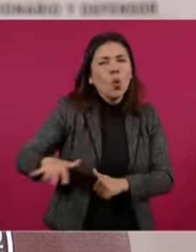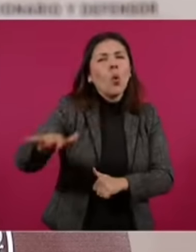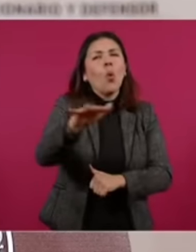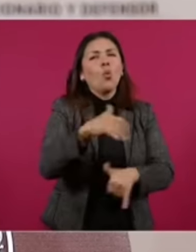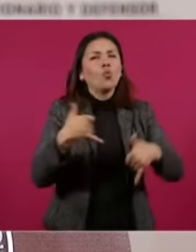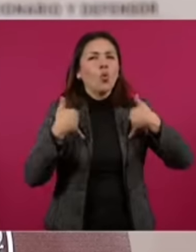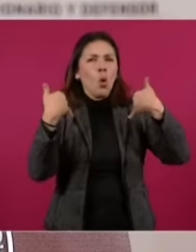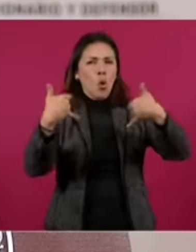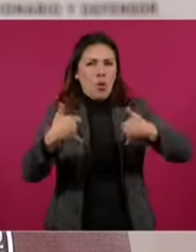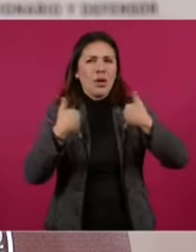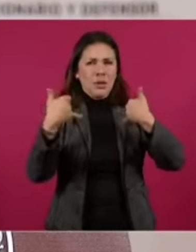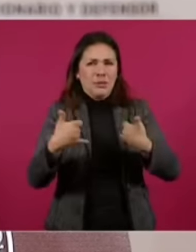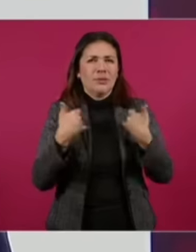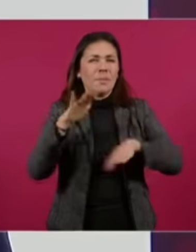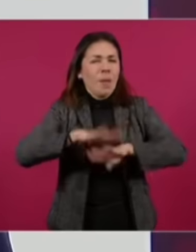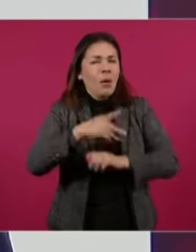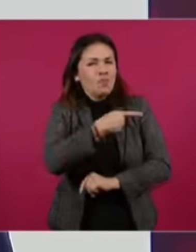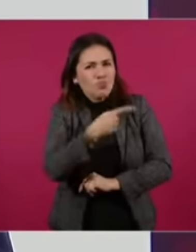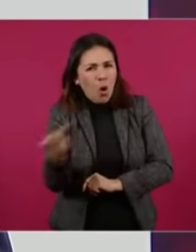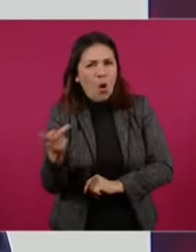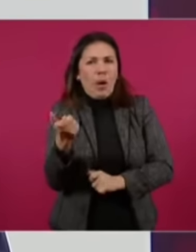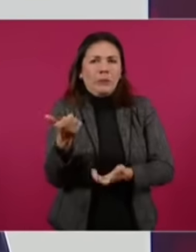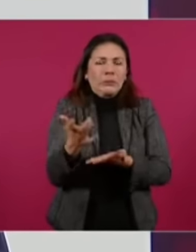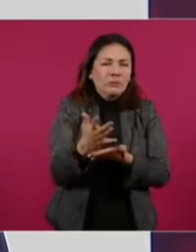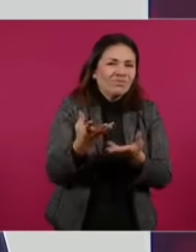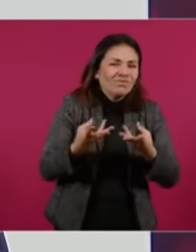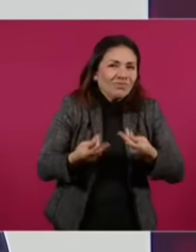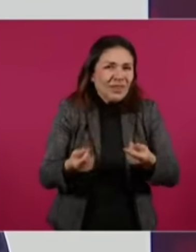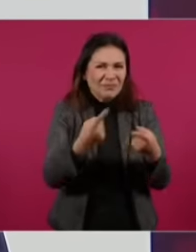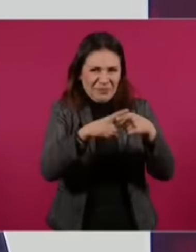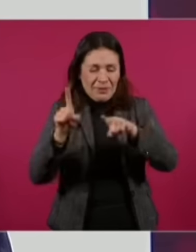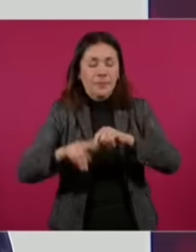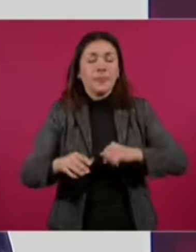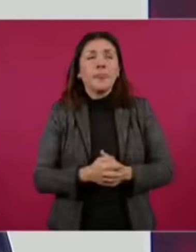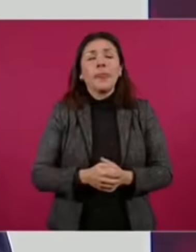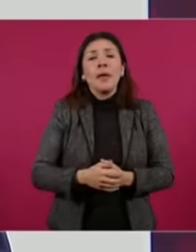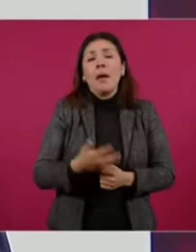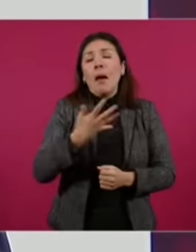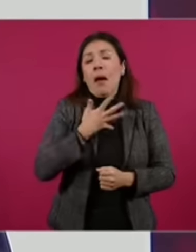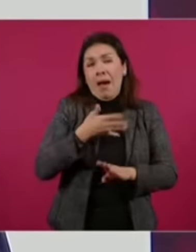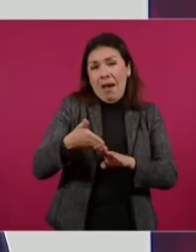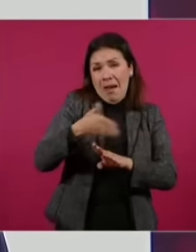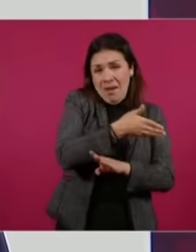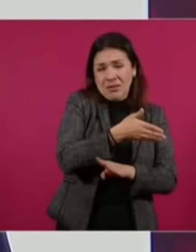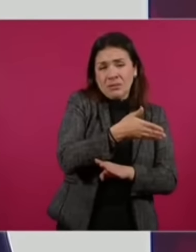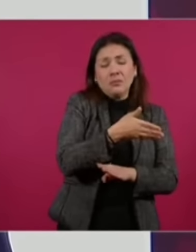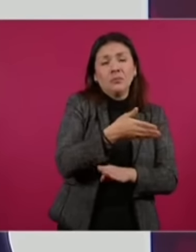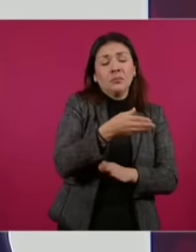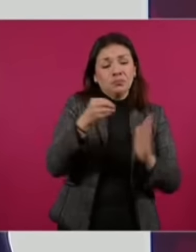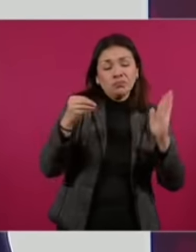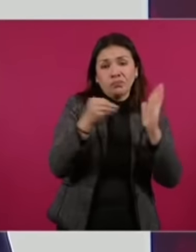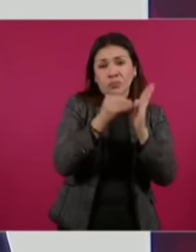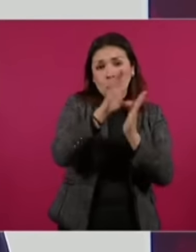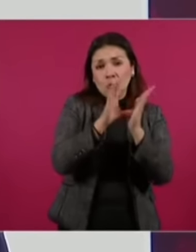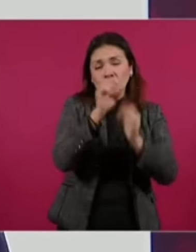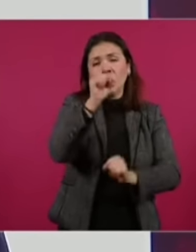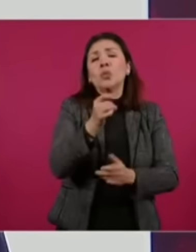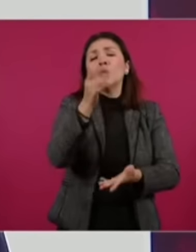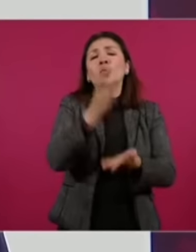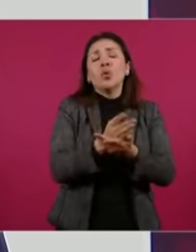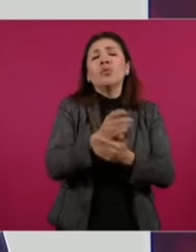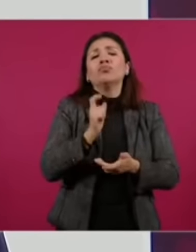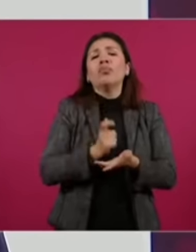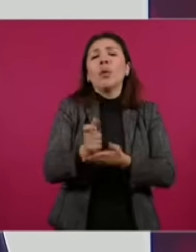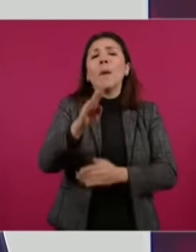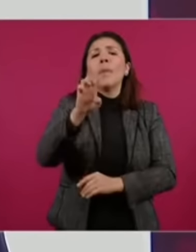de más escasos recursos, solamente se contemplaba antes en la Constitución la beca